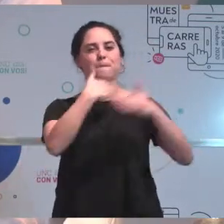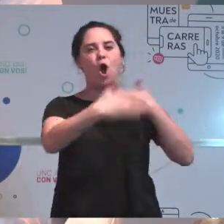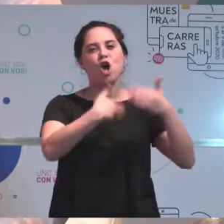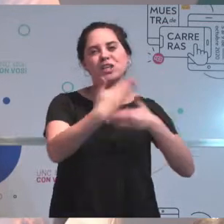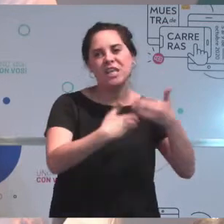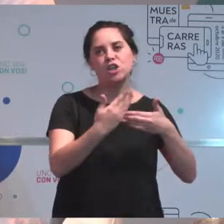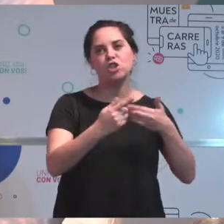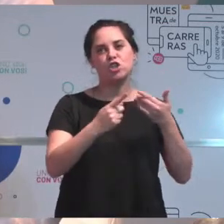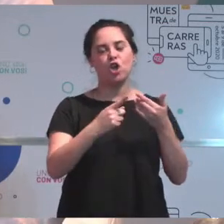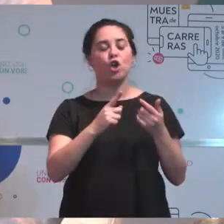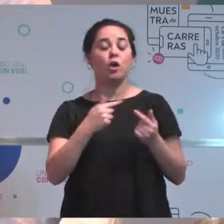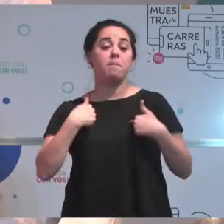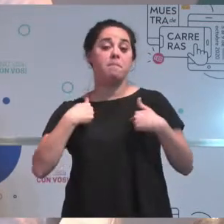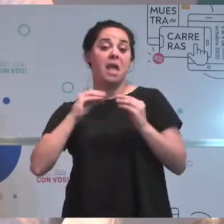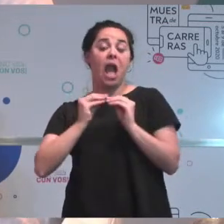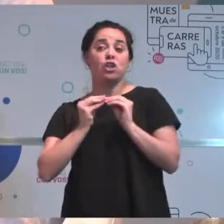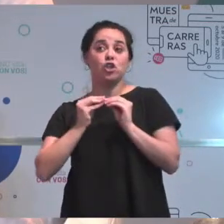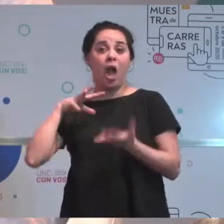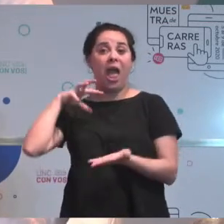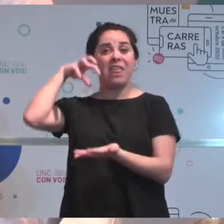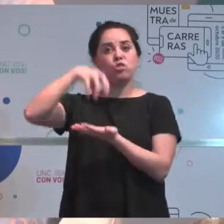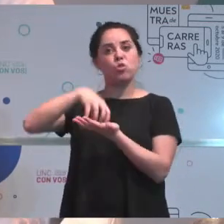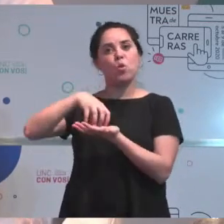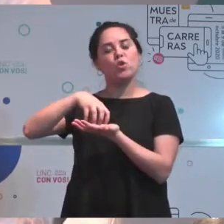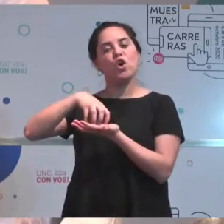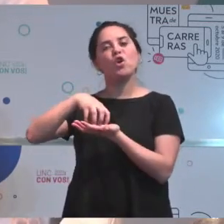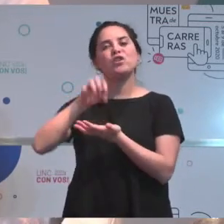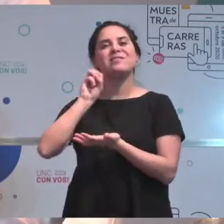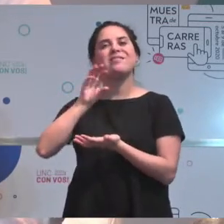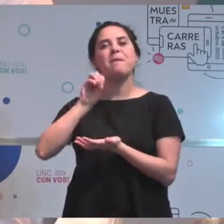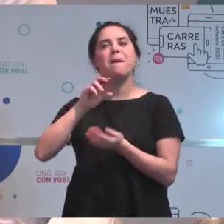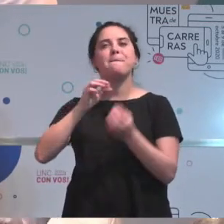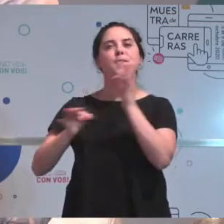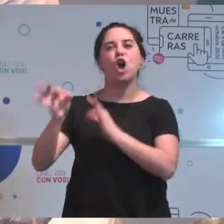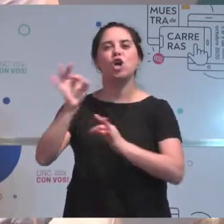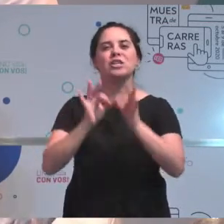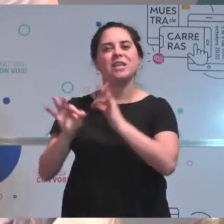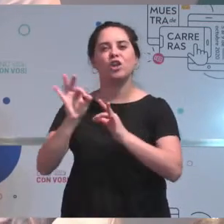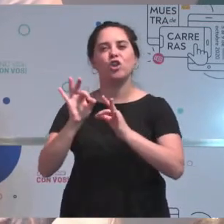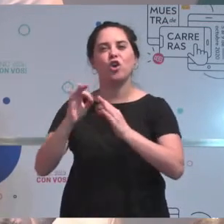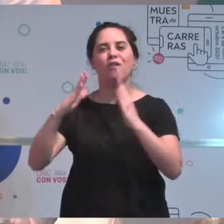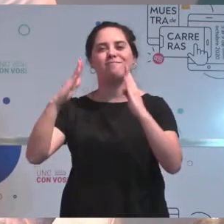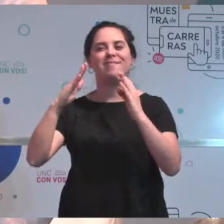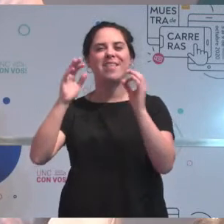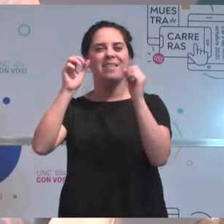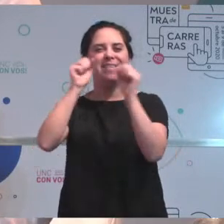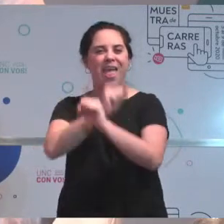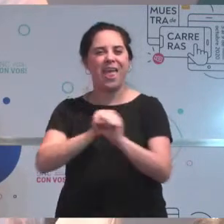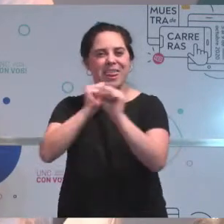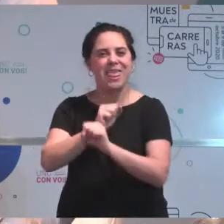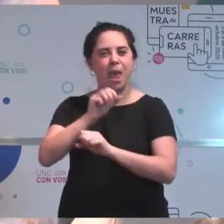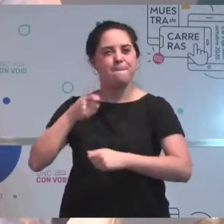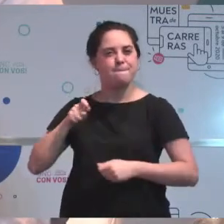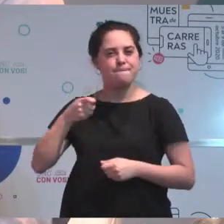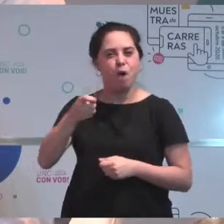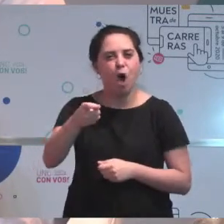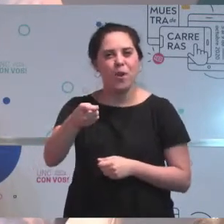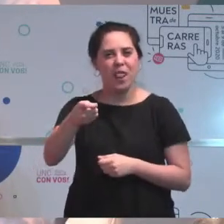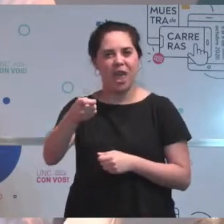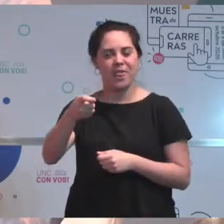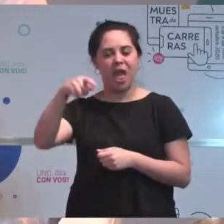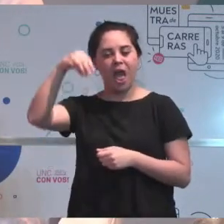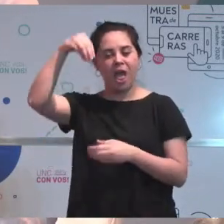trabajo dentro de un estudio, en lo que le llamamos un proyecto de estudio territorial inmobiliario, que está abocado a la evaluación de los inmuebles.